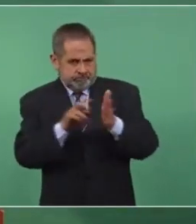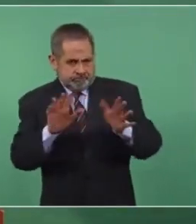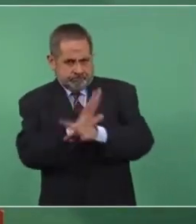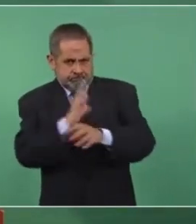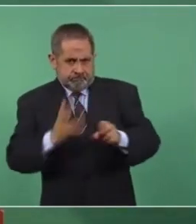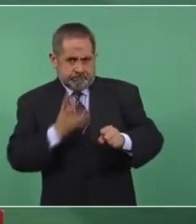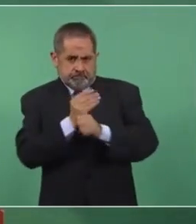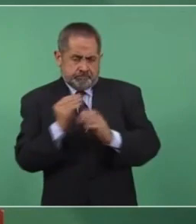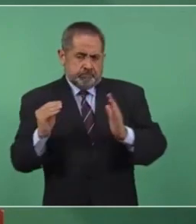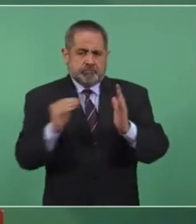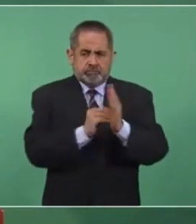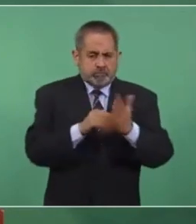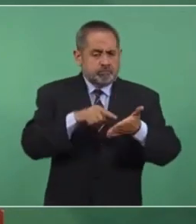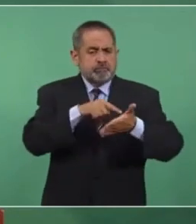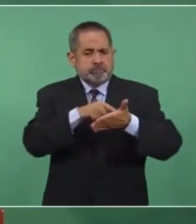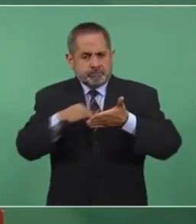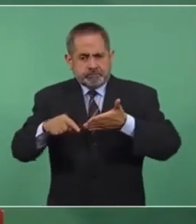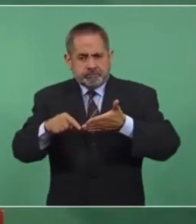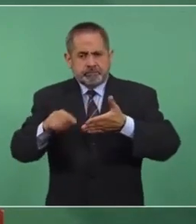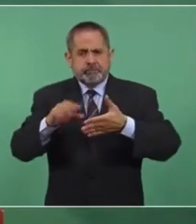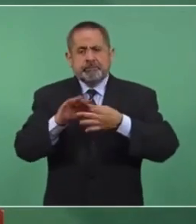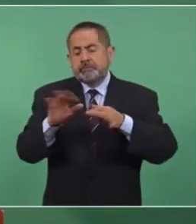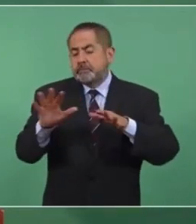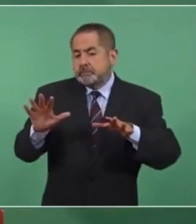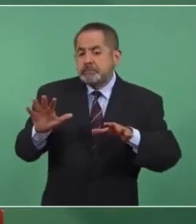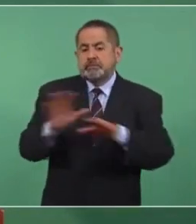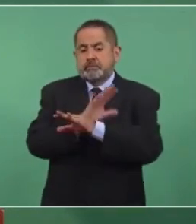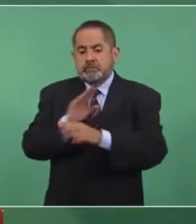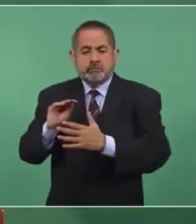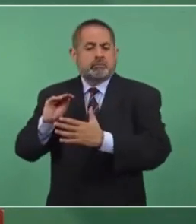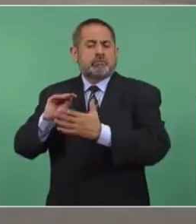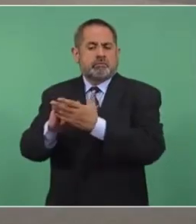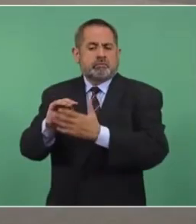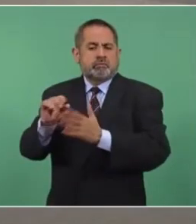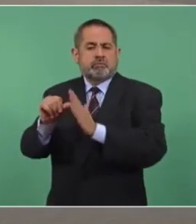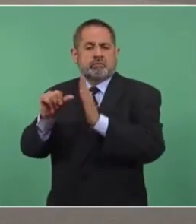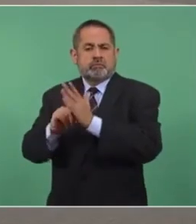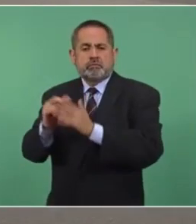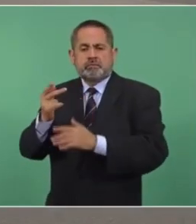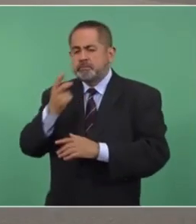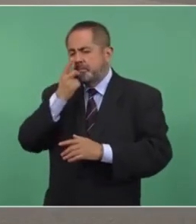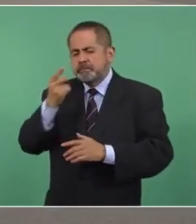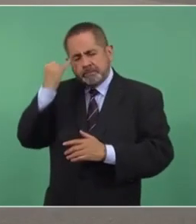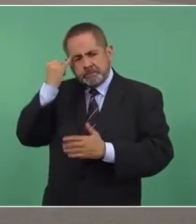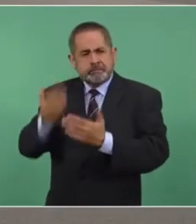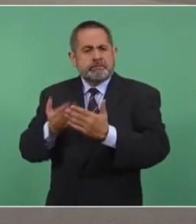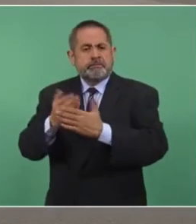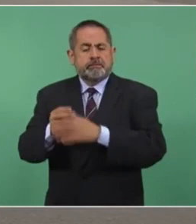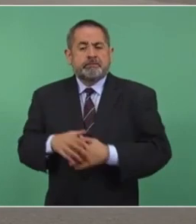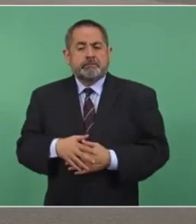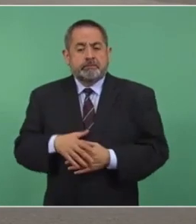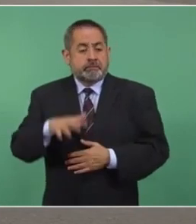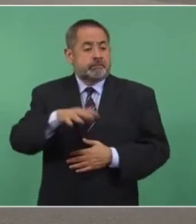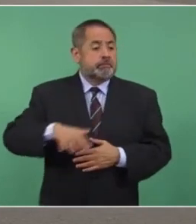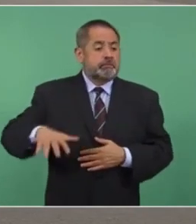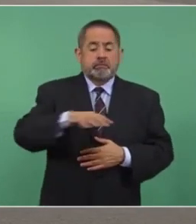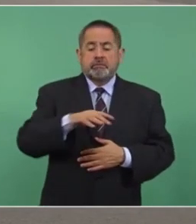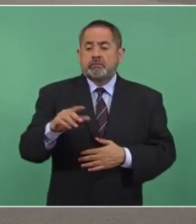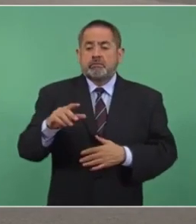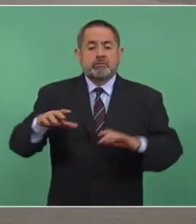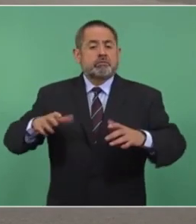A su letra dice el cambio en el artículo 25 propuesto. El sector público